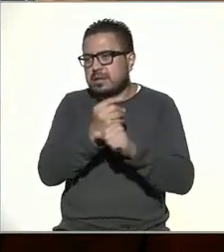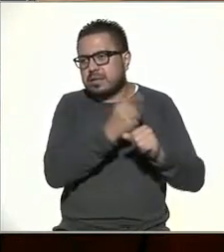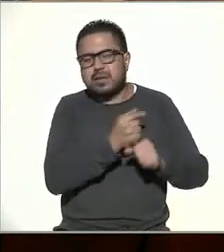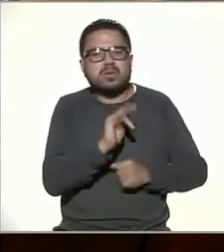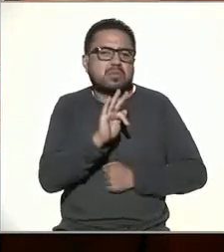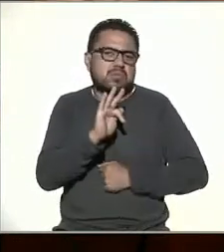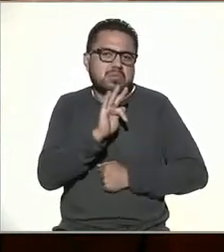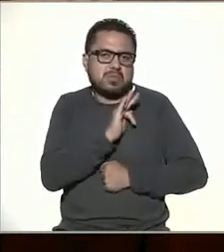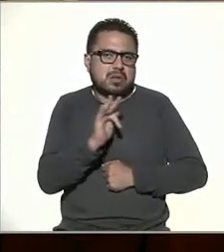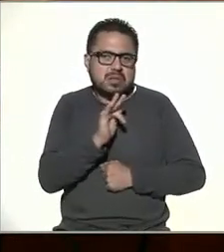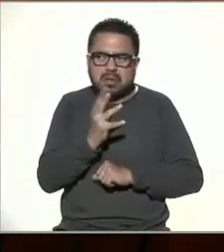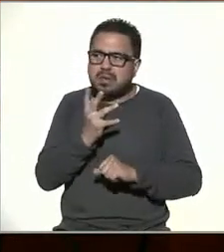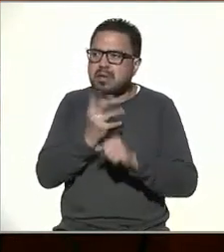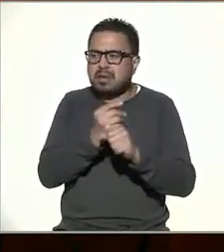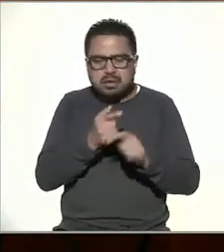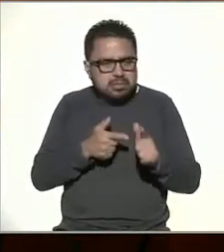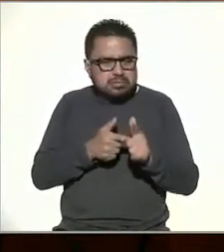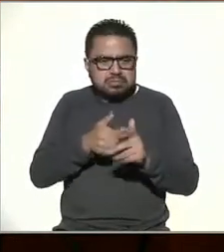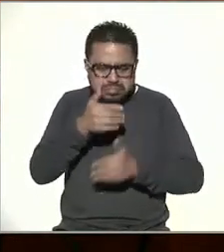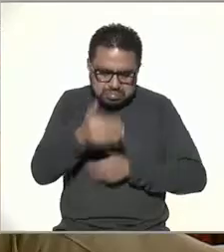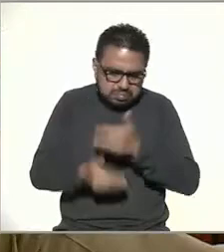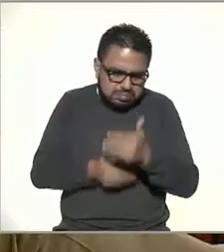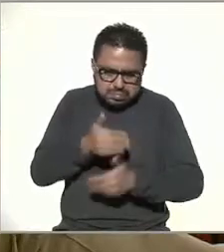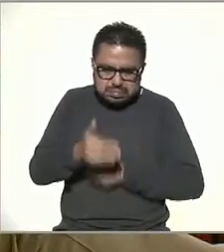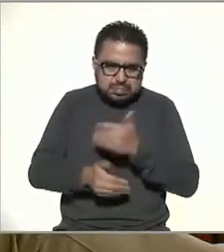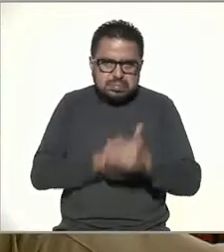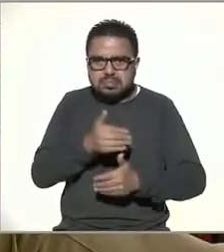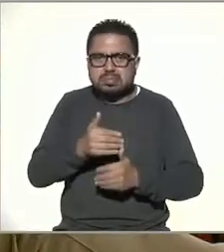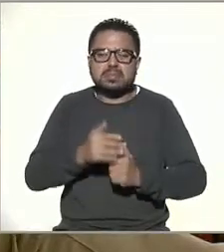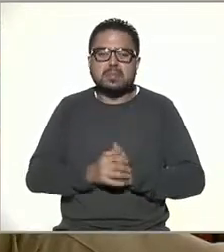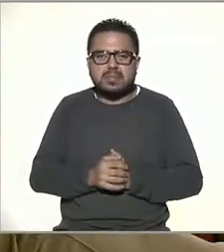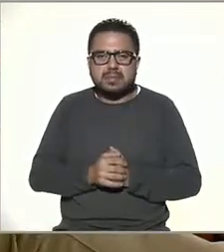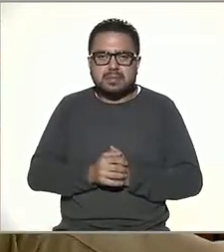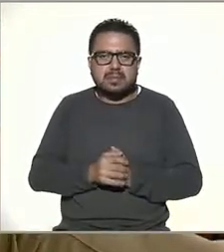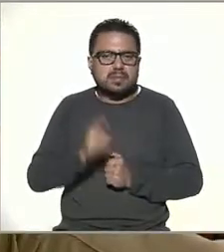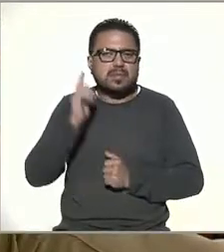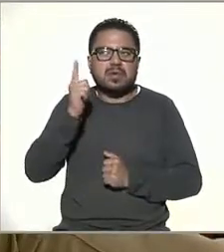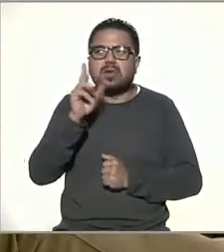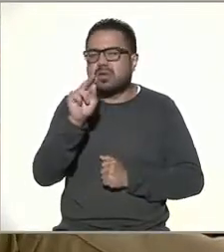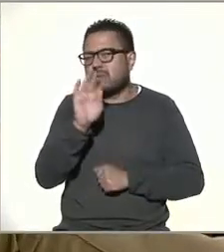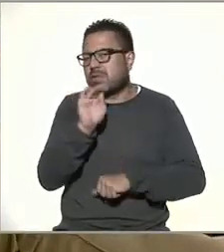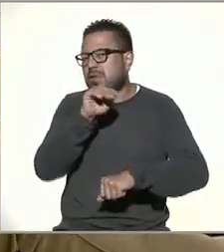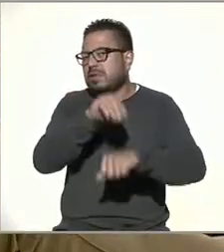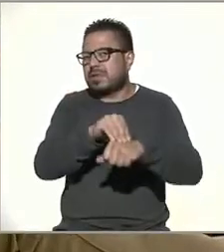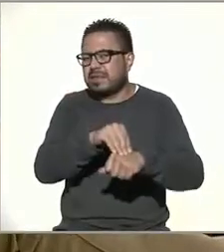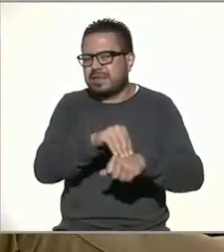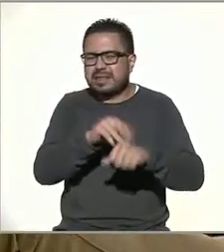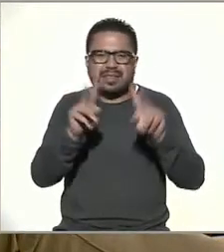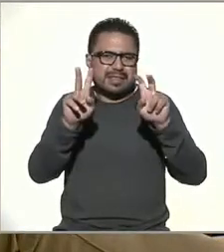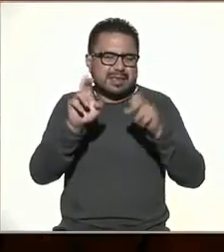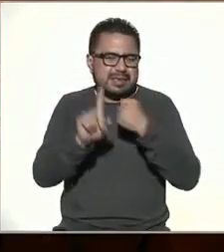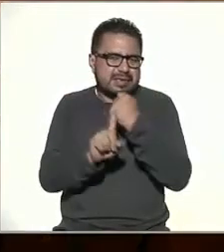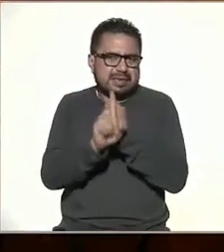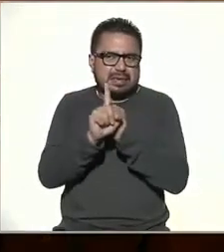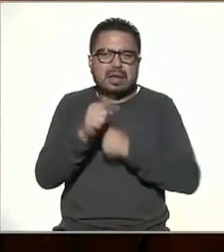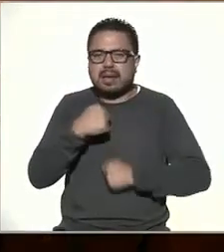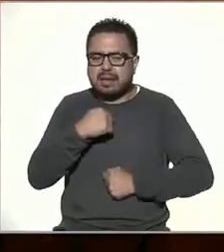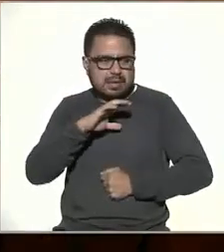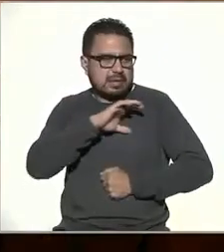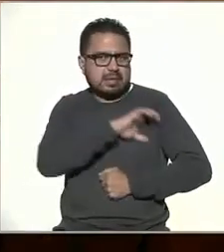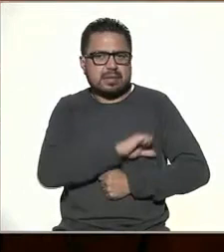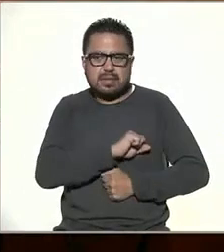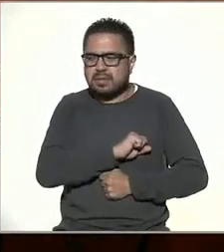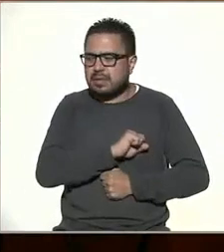pueda arreglar y avanzar, ¿no? Es como que espero no poner un tema sobre la mesa conflictivo, pero a mí me encanta que me puedan